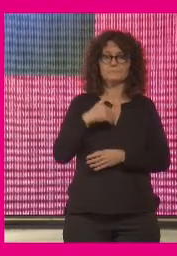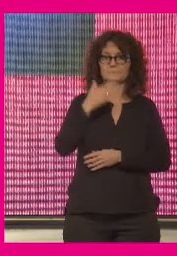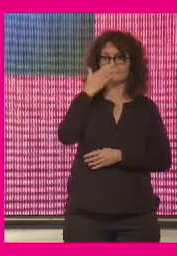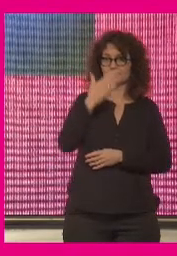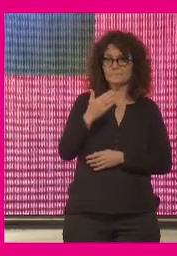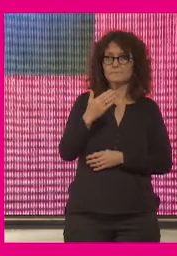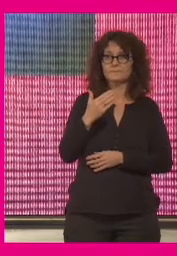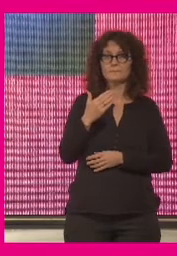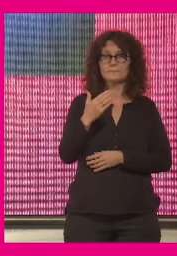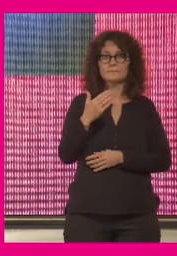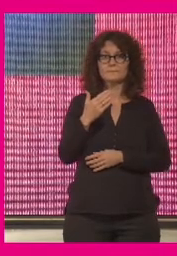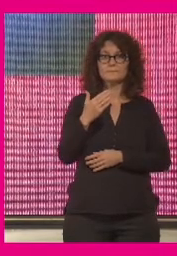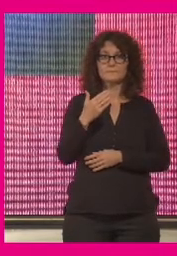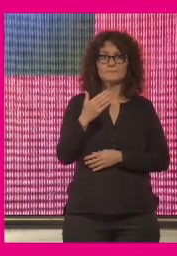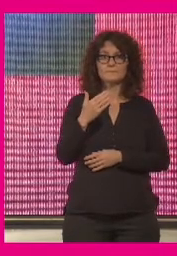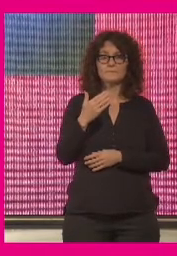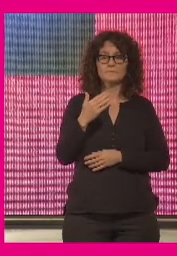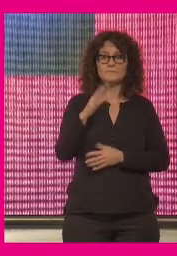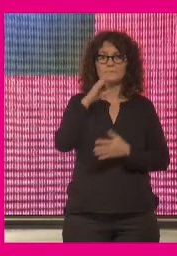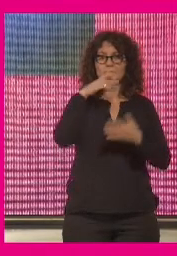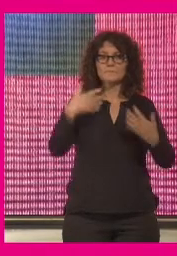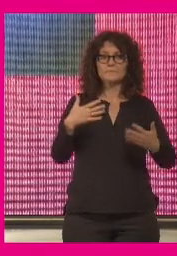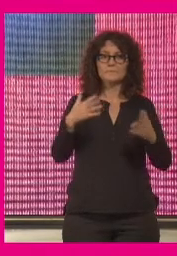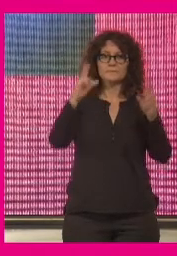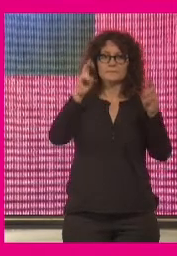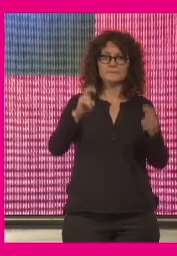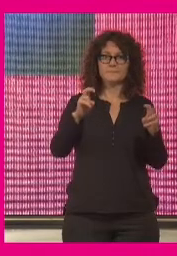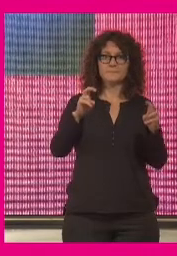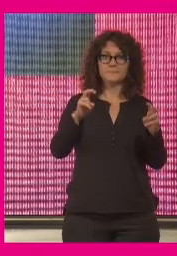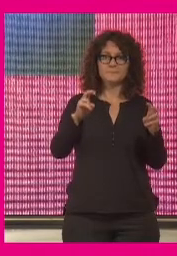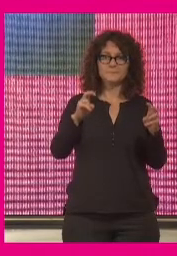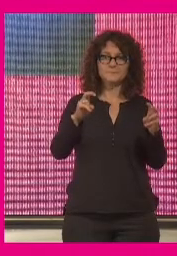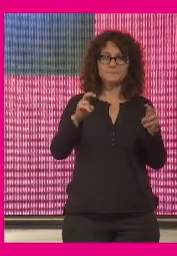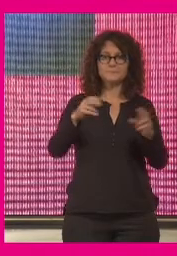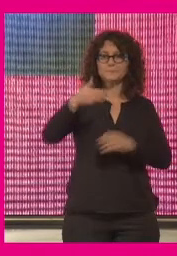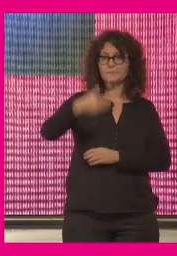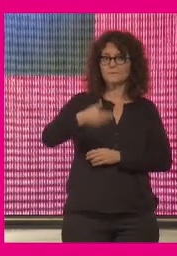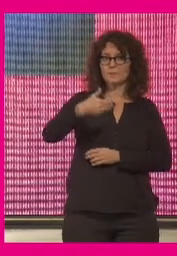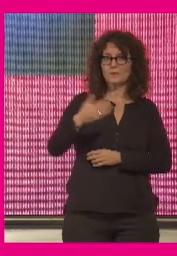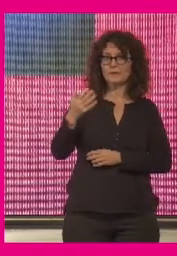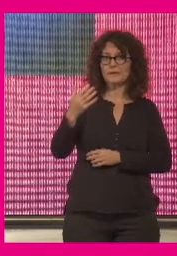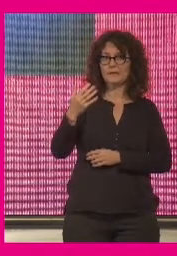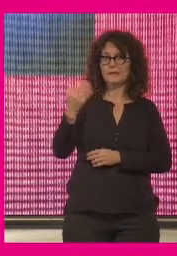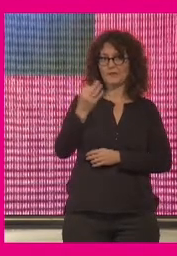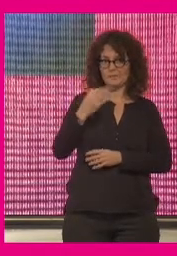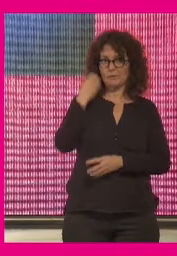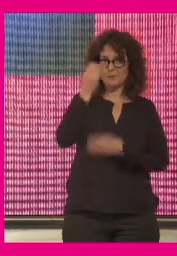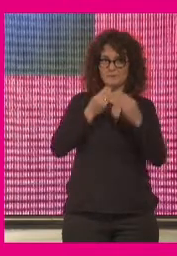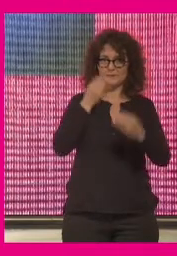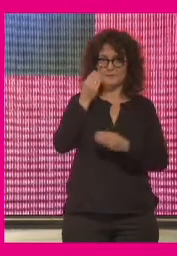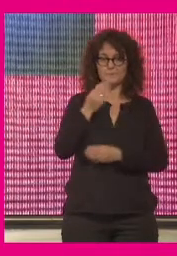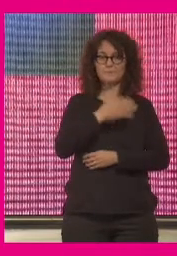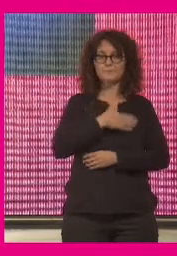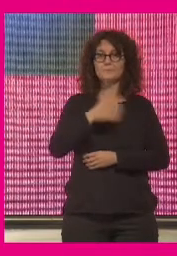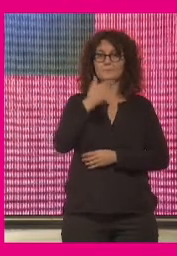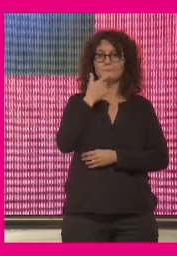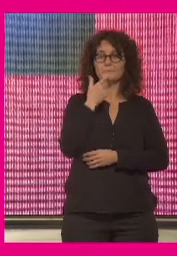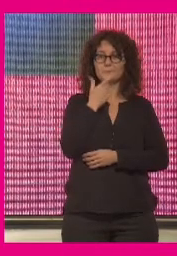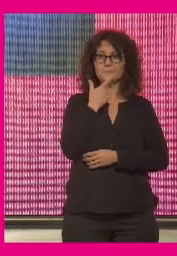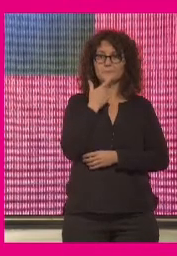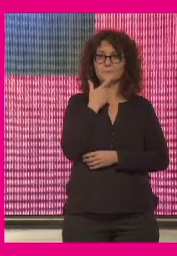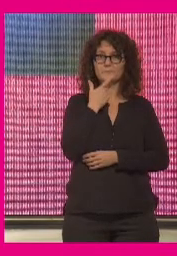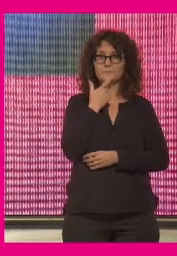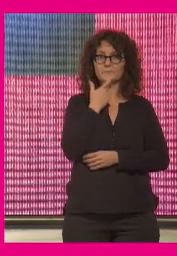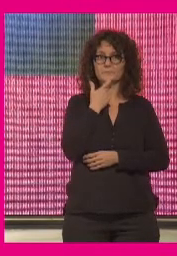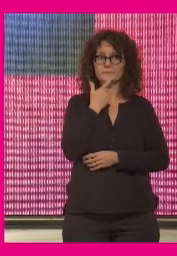que ahora mismo es uno de los grandes temas de los grandes asuntos que tenemos que pensar es decir cómo conseguir